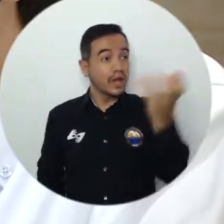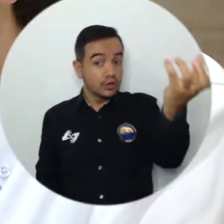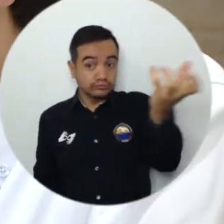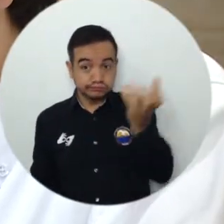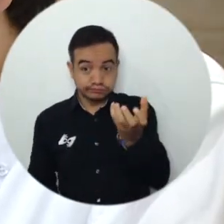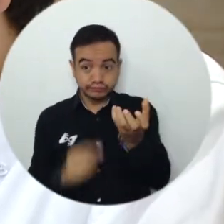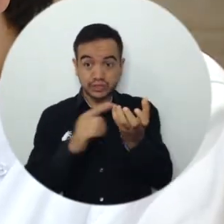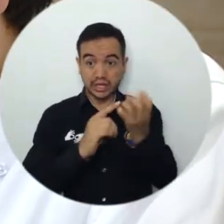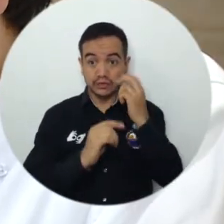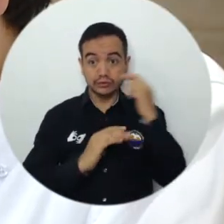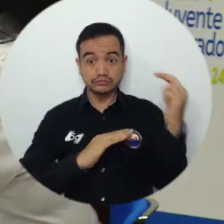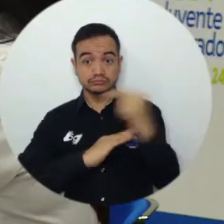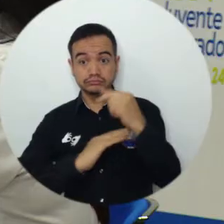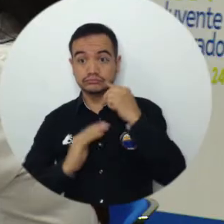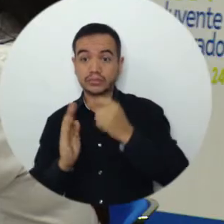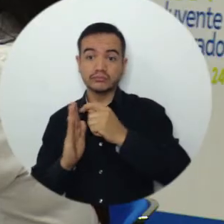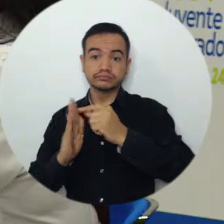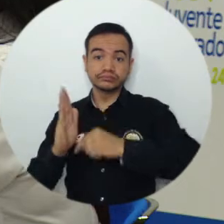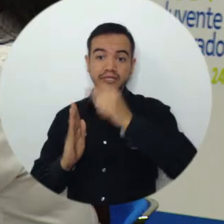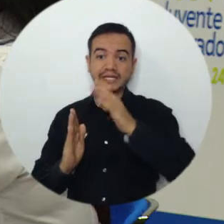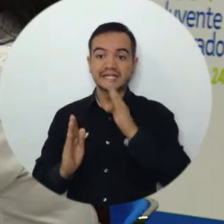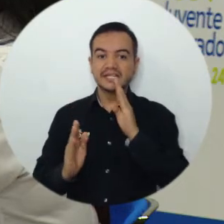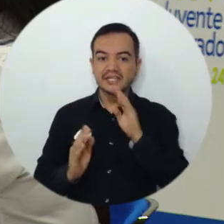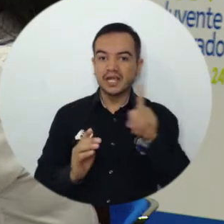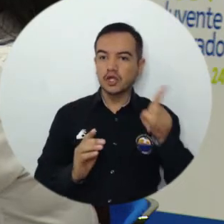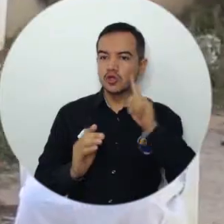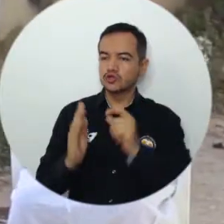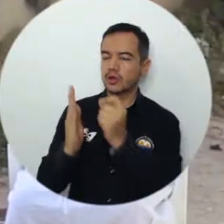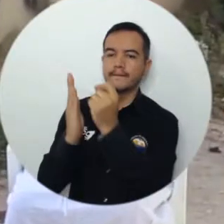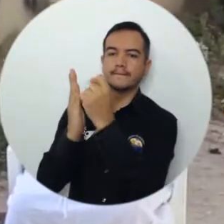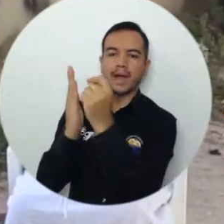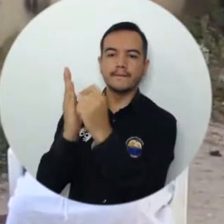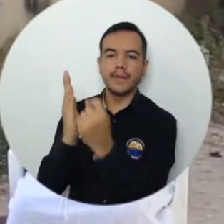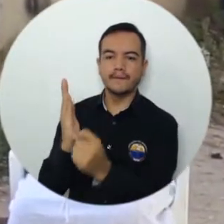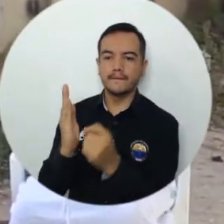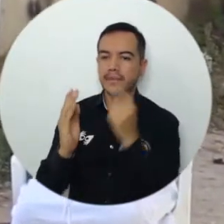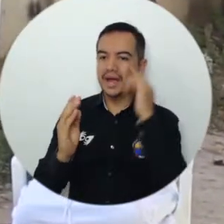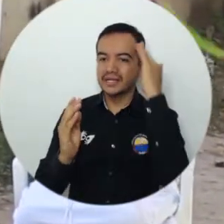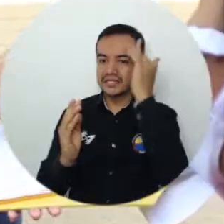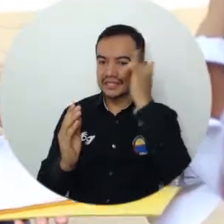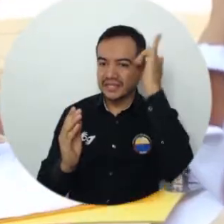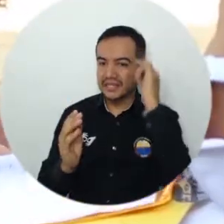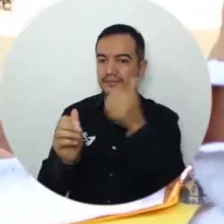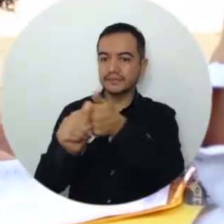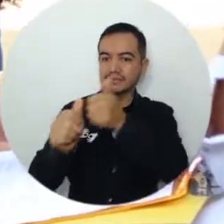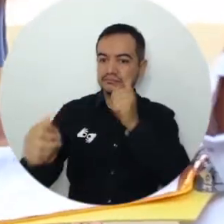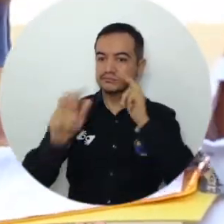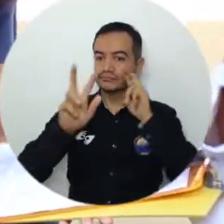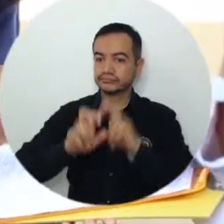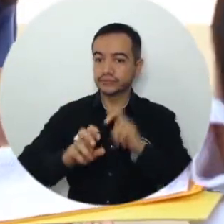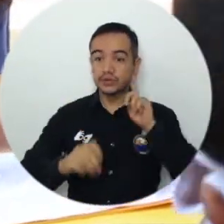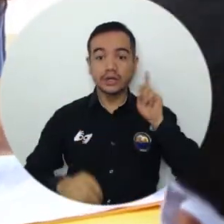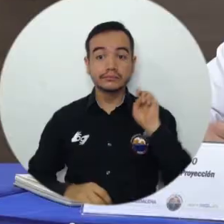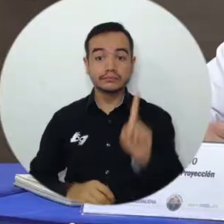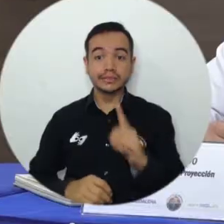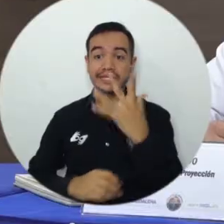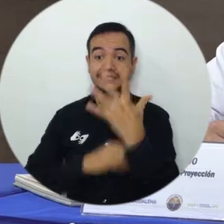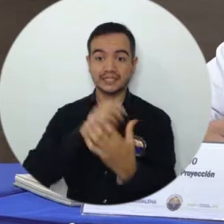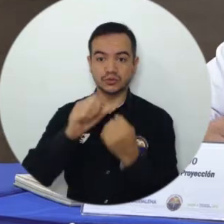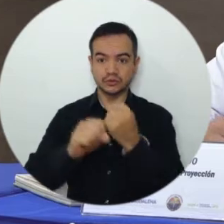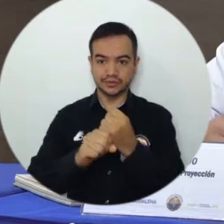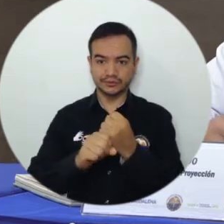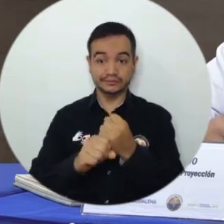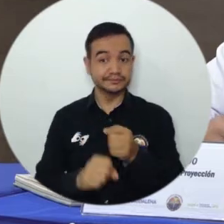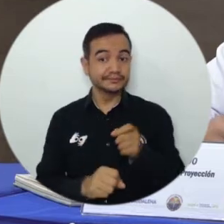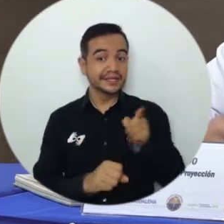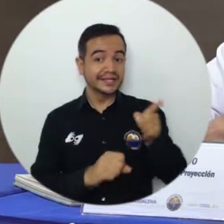Condiciones se cumplió con la presentación de logros y avances en academia, investigación y extensión en los últimos cinco años. Por parte del doctor Pablo Vera